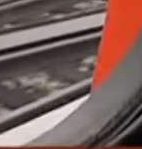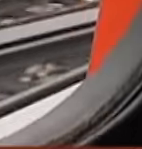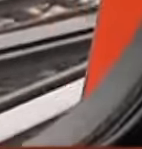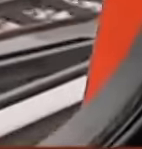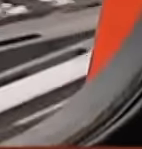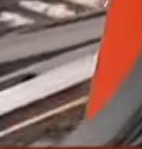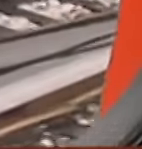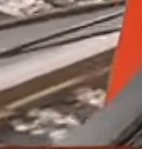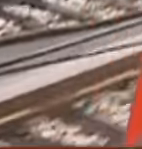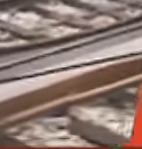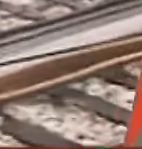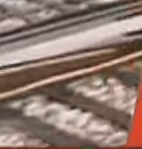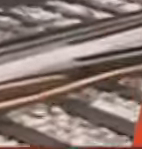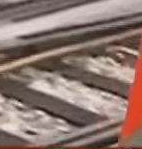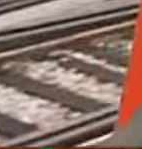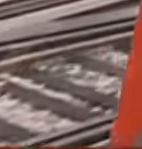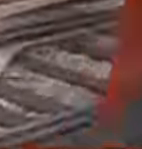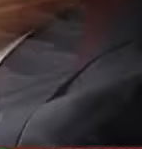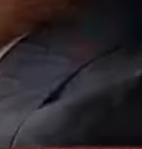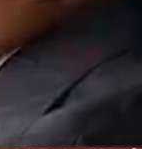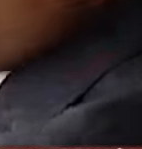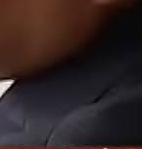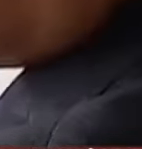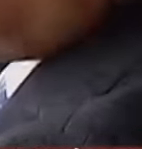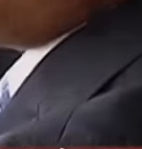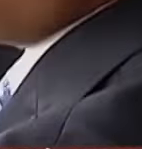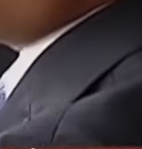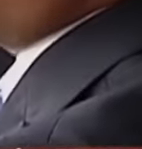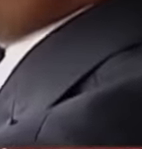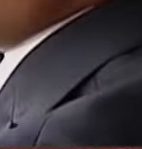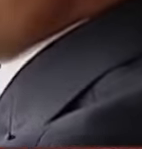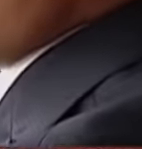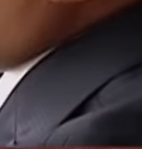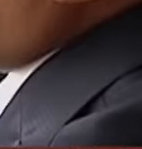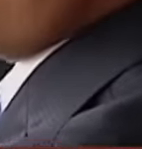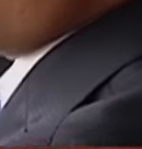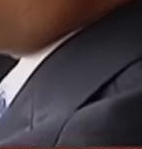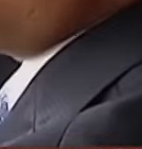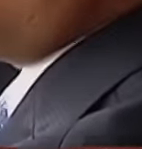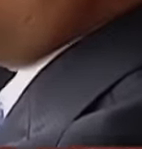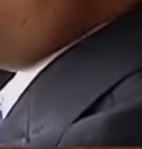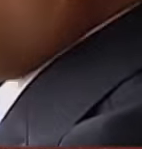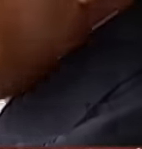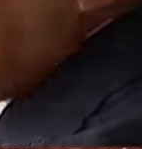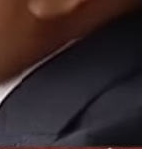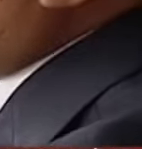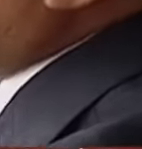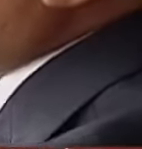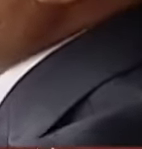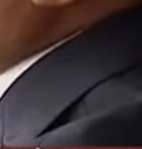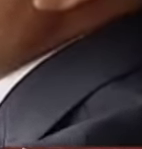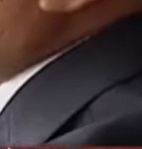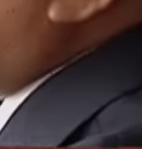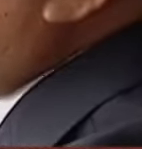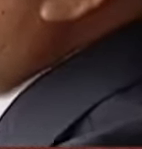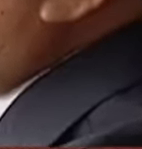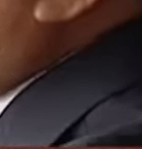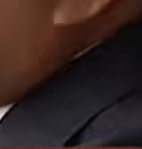experiencias para propios y extraños Una experiencia muy bonita, aunque fue un poco impactante y fuerte